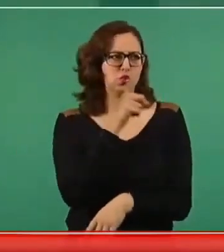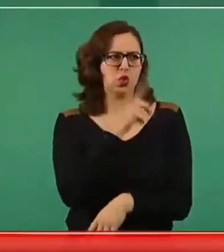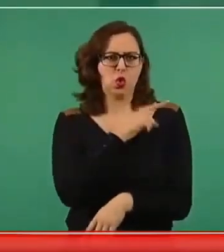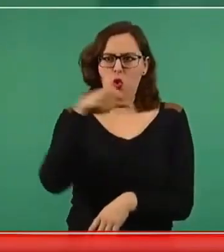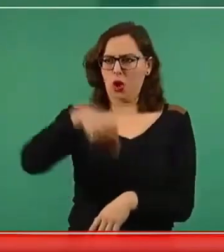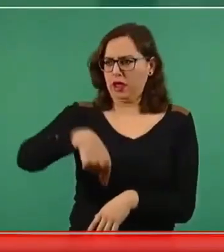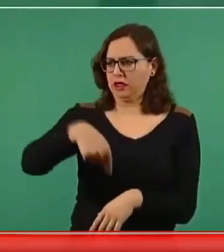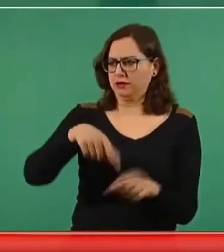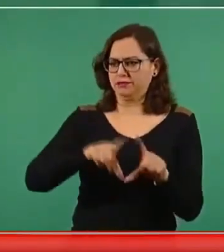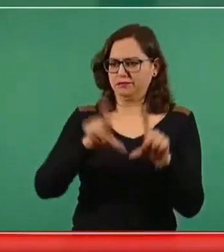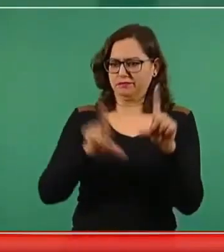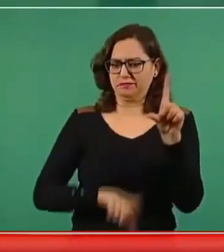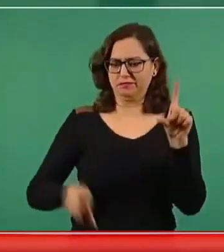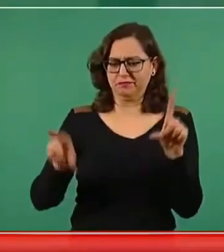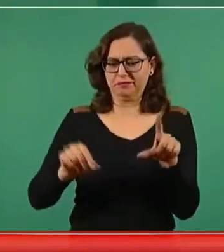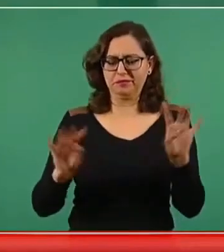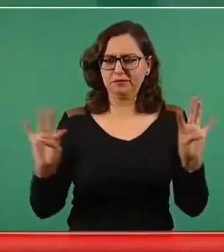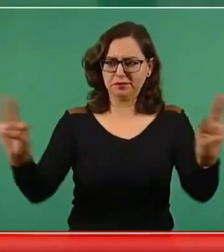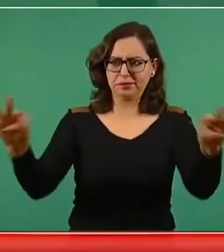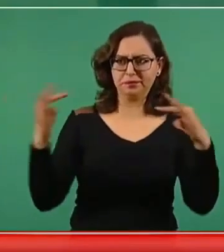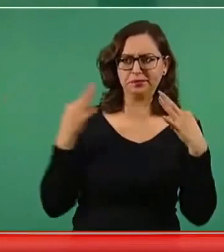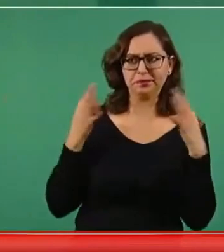Eso solo se difunde.